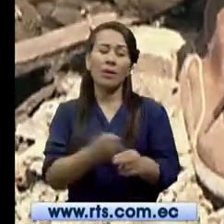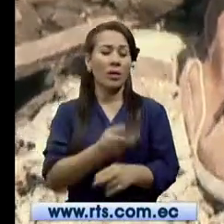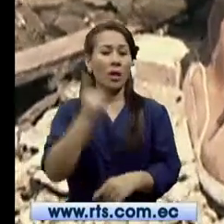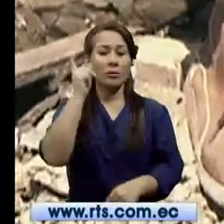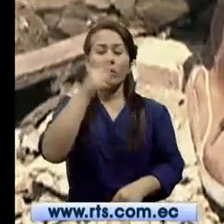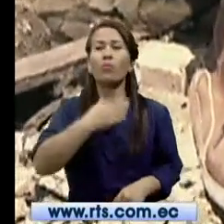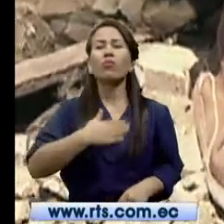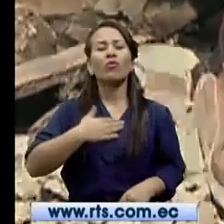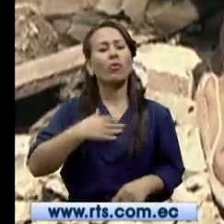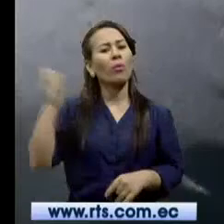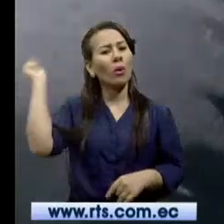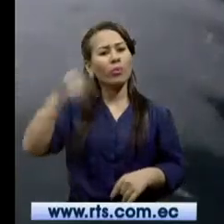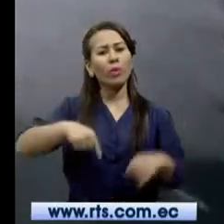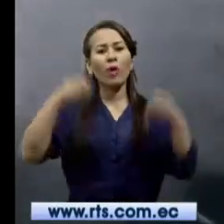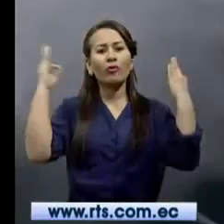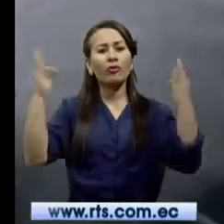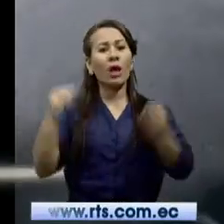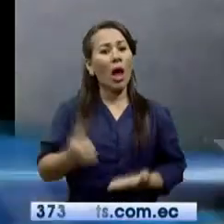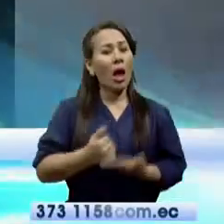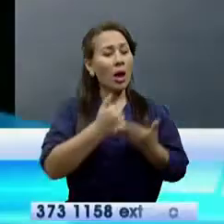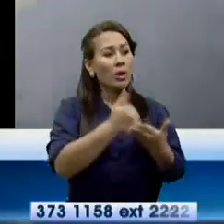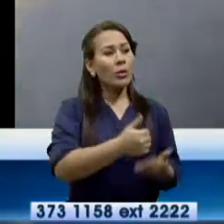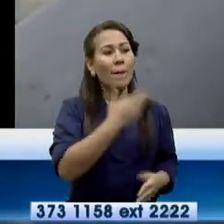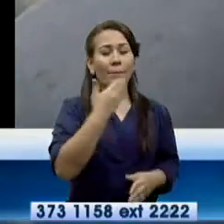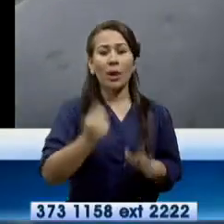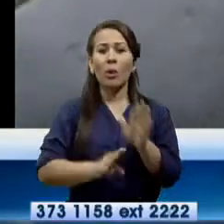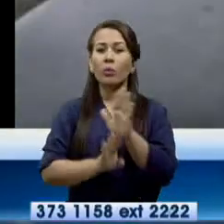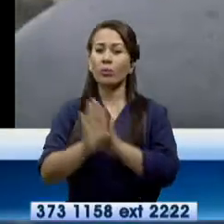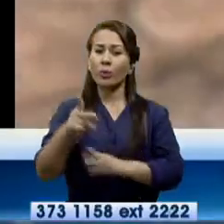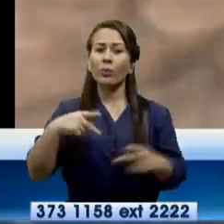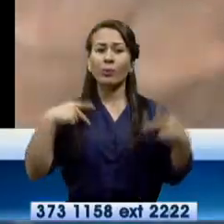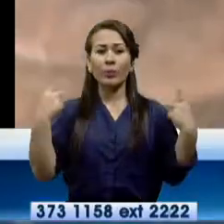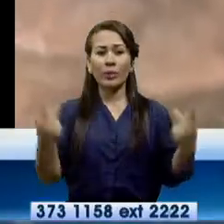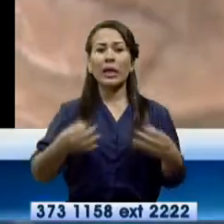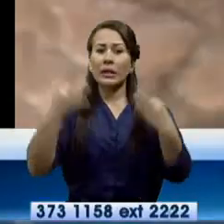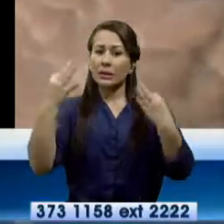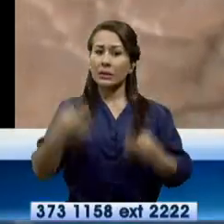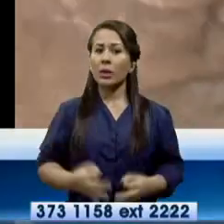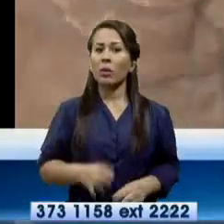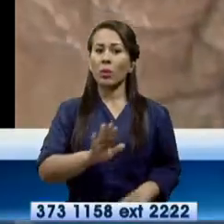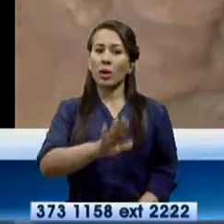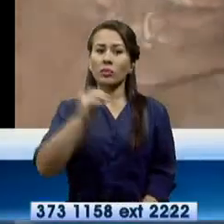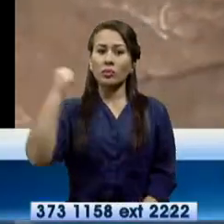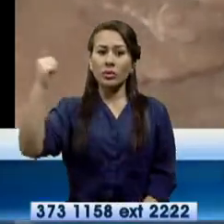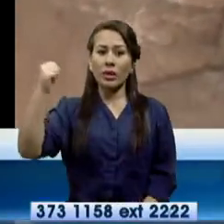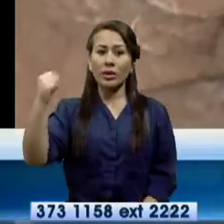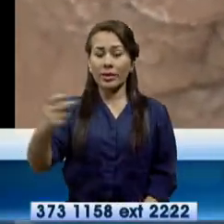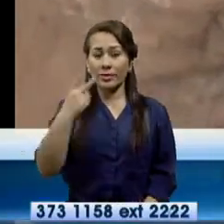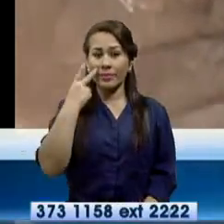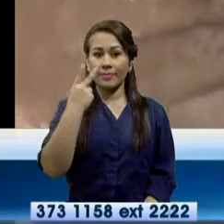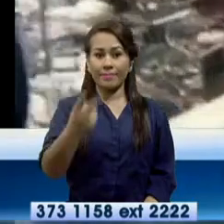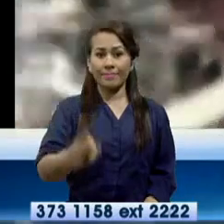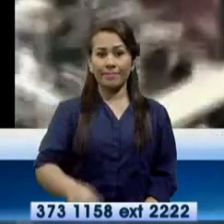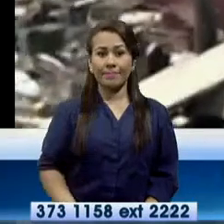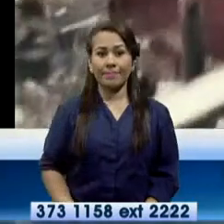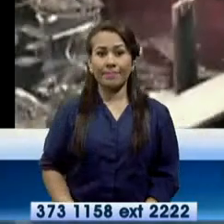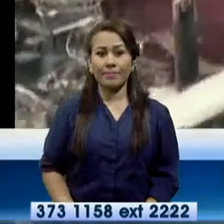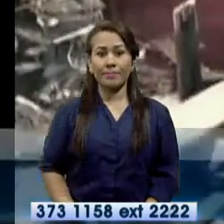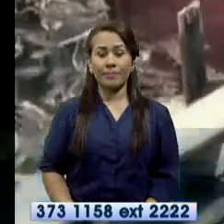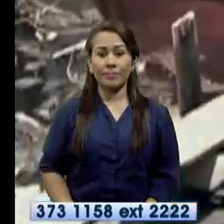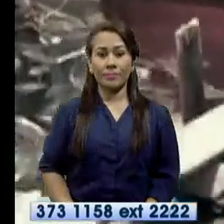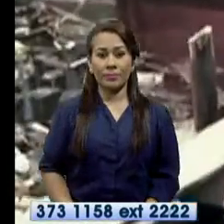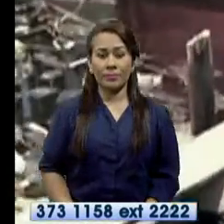que alguna entidad se acerque y logre que él tenga una mejor calidad de vida y garantizar sus derechos. Informó Luxiola